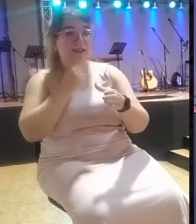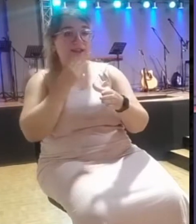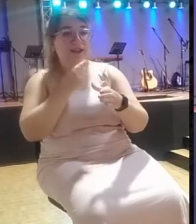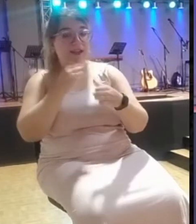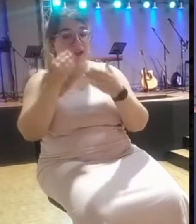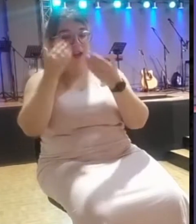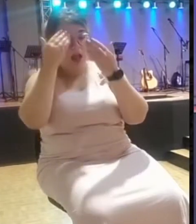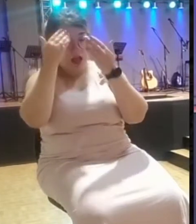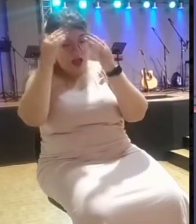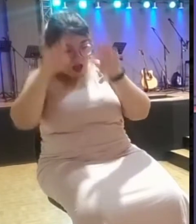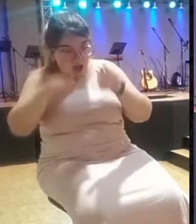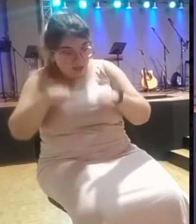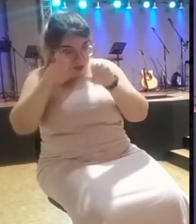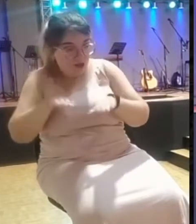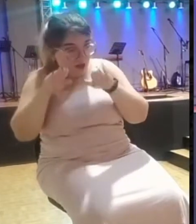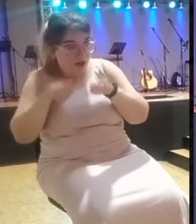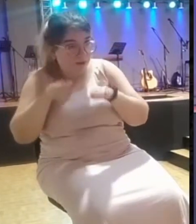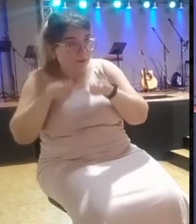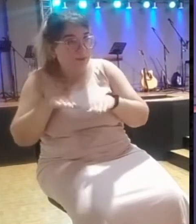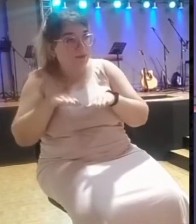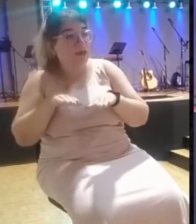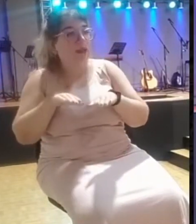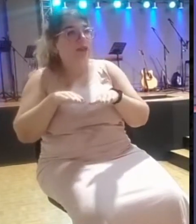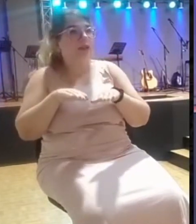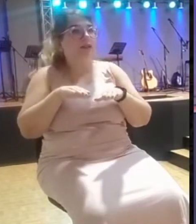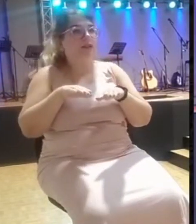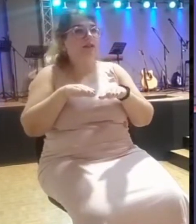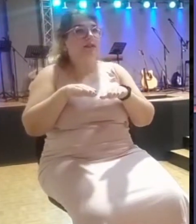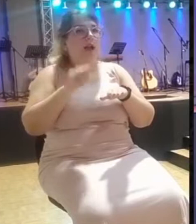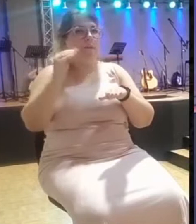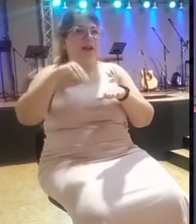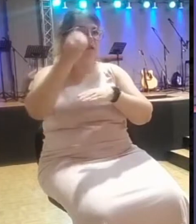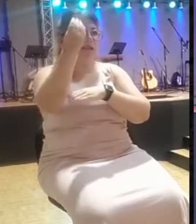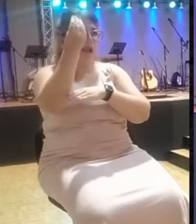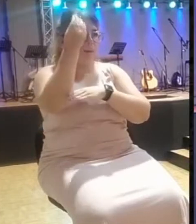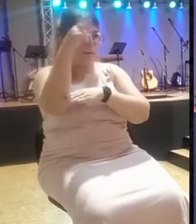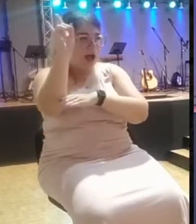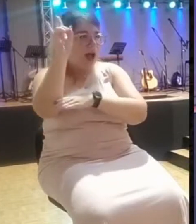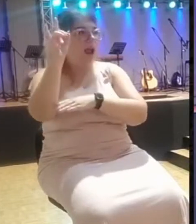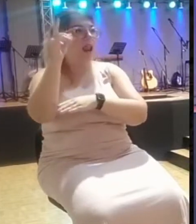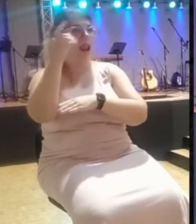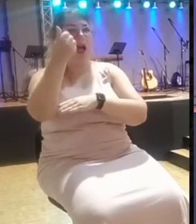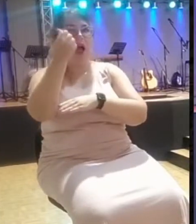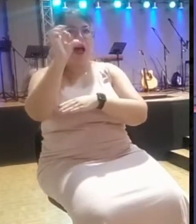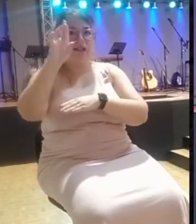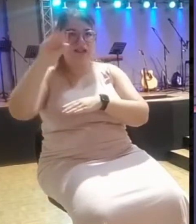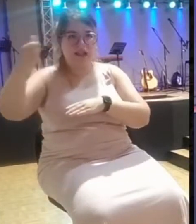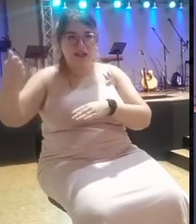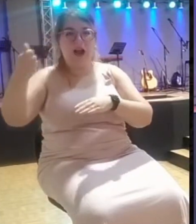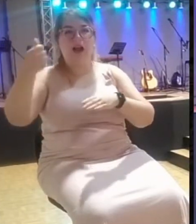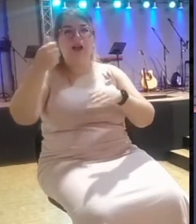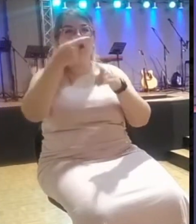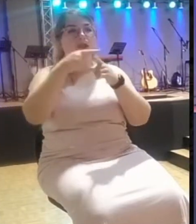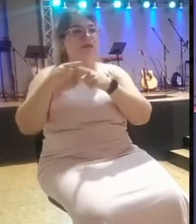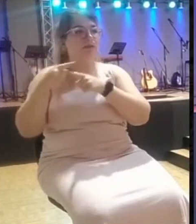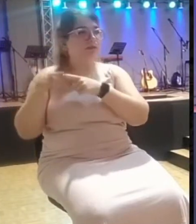que introdujo Jeroboán, pues era, aparte de Baal, era Asera, era Molot, era terrible. Y algunos